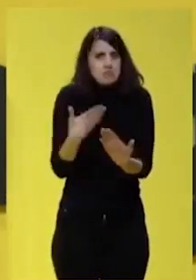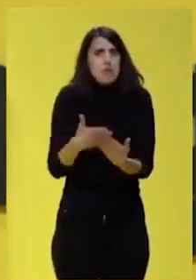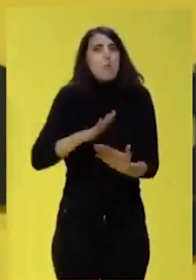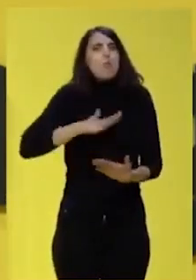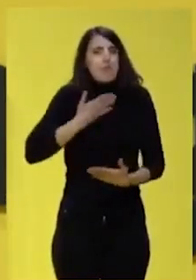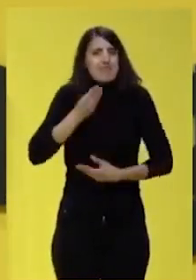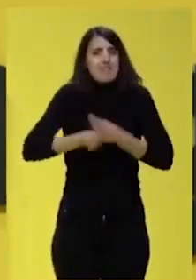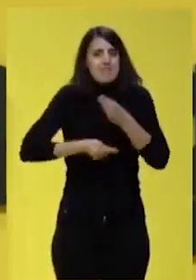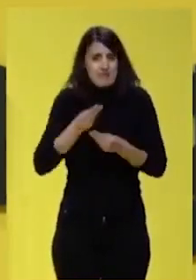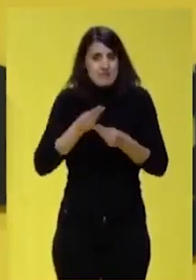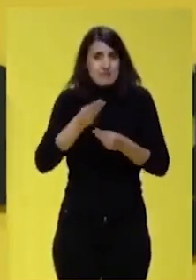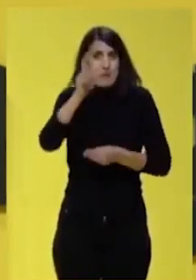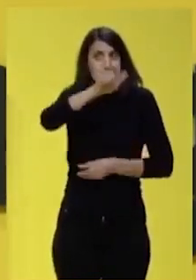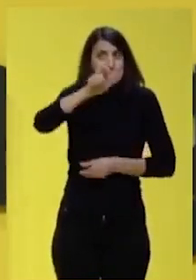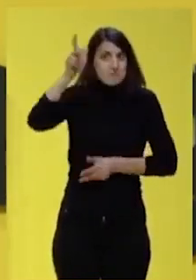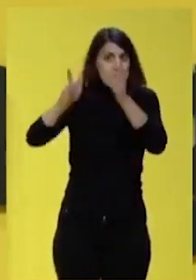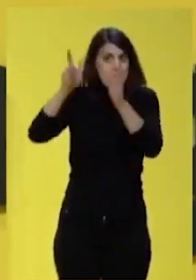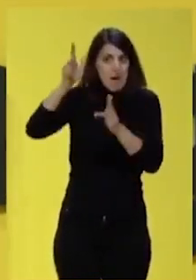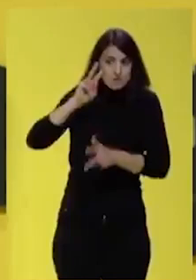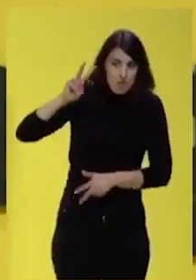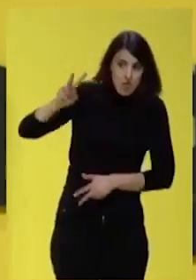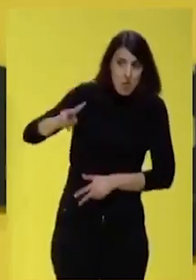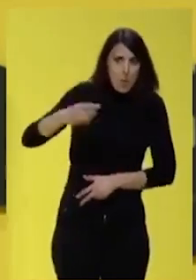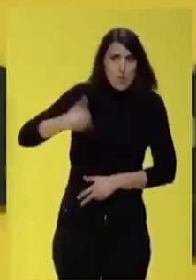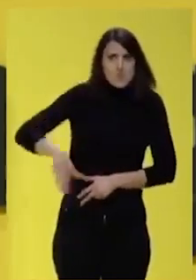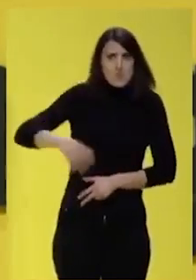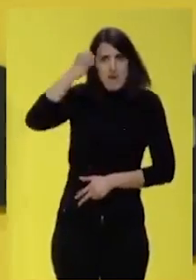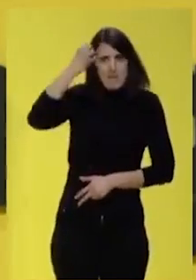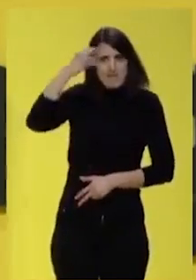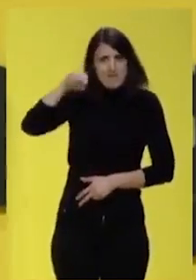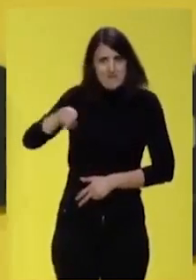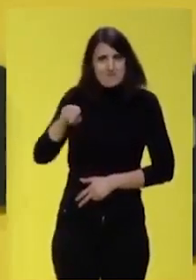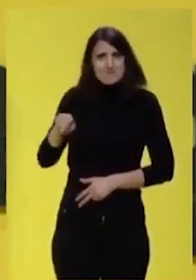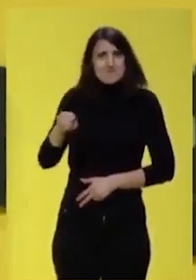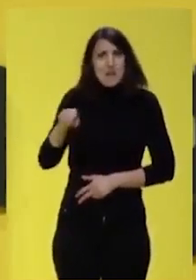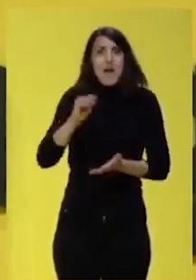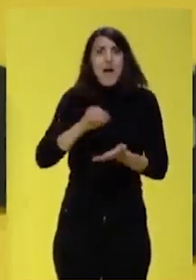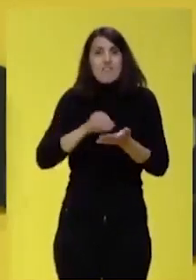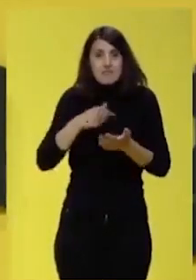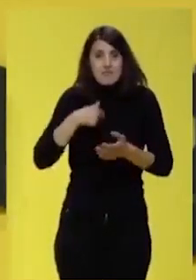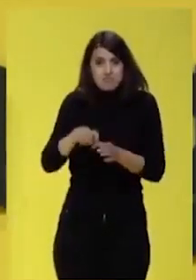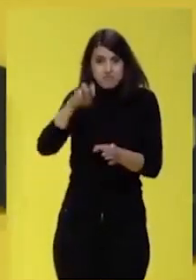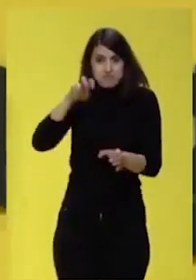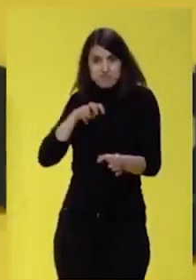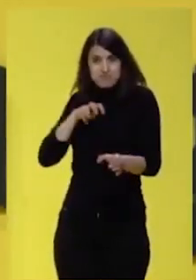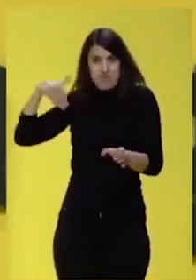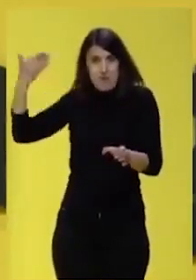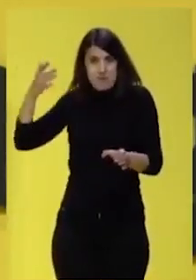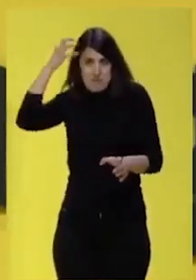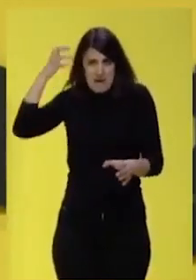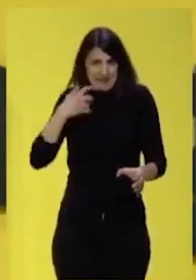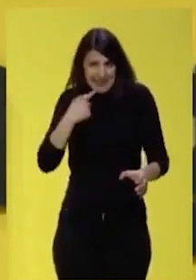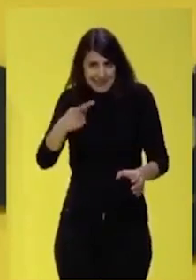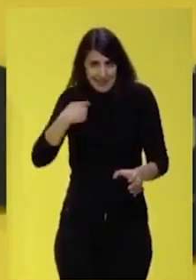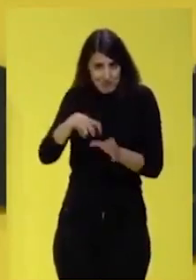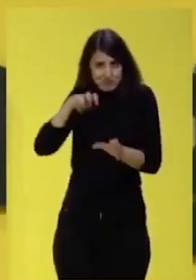Y eso, para los vascos y las vascas, ha sido una gran lección. Por eso, a veces, desde fuera, creo que le he entendido a Marta decir eso,